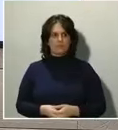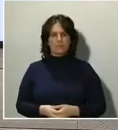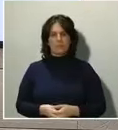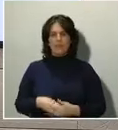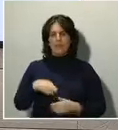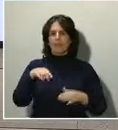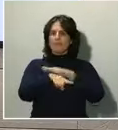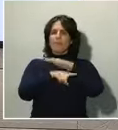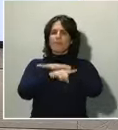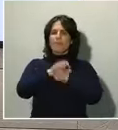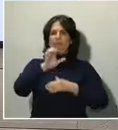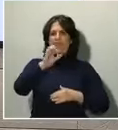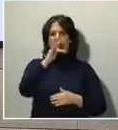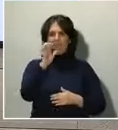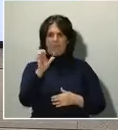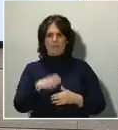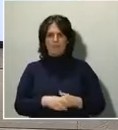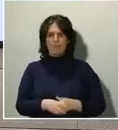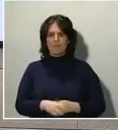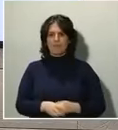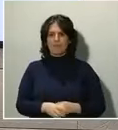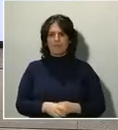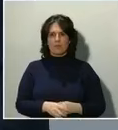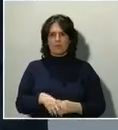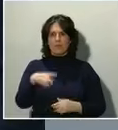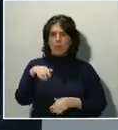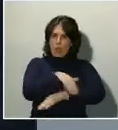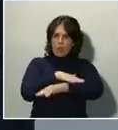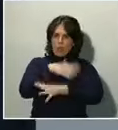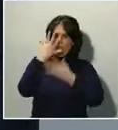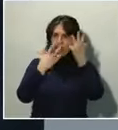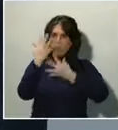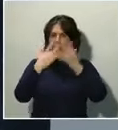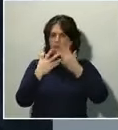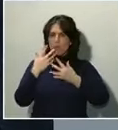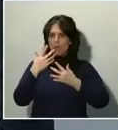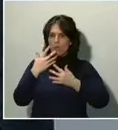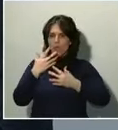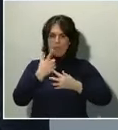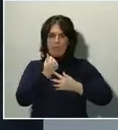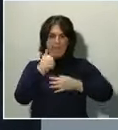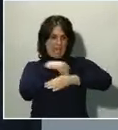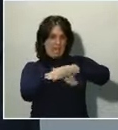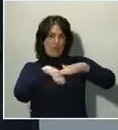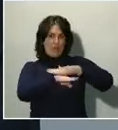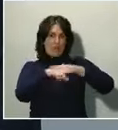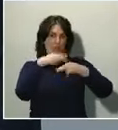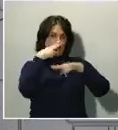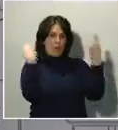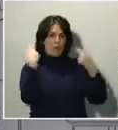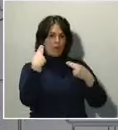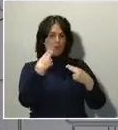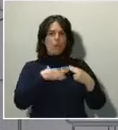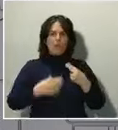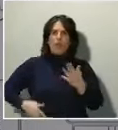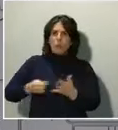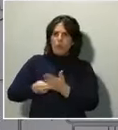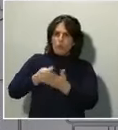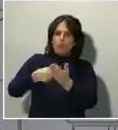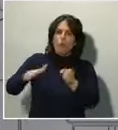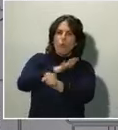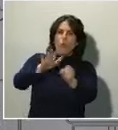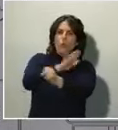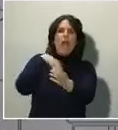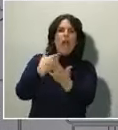¿Ha calculado el Gobierno por cuánto puede soportar las arcas públicas las medidas extraordinarias que se toman? Bueno, a me parece